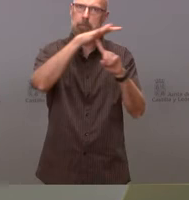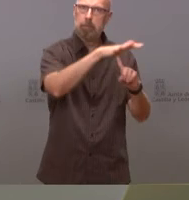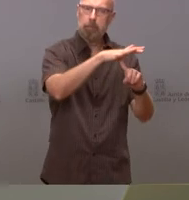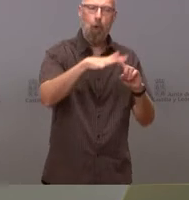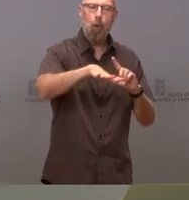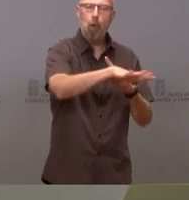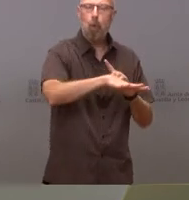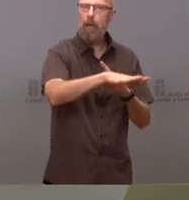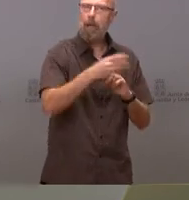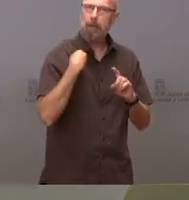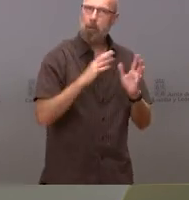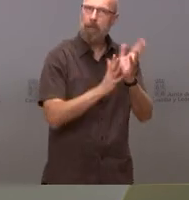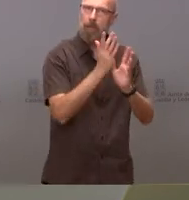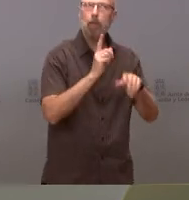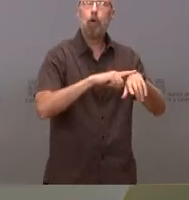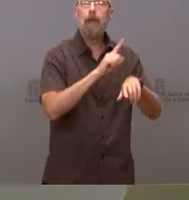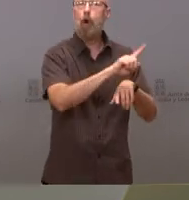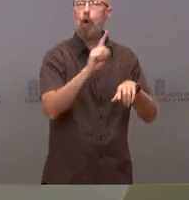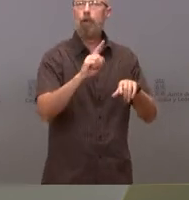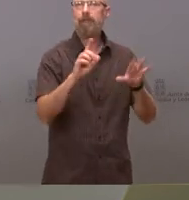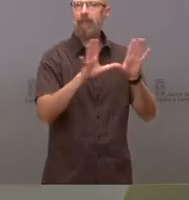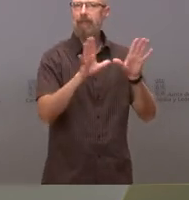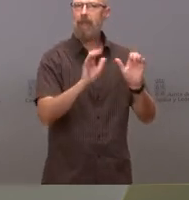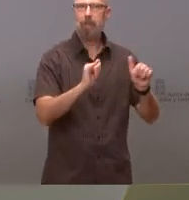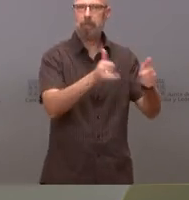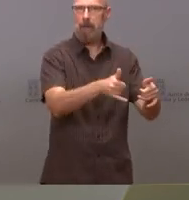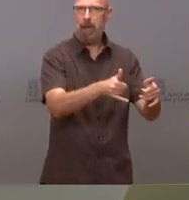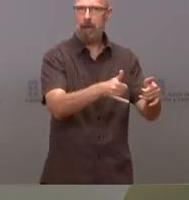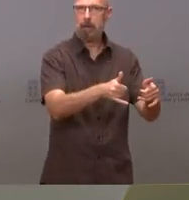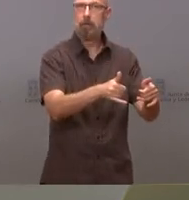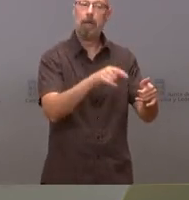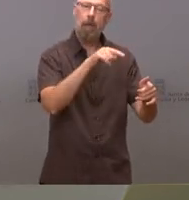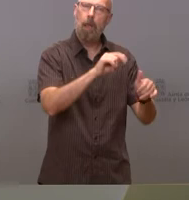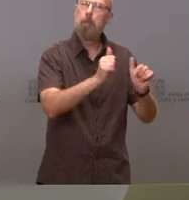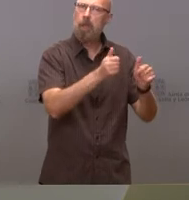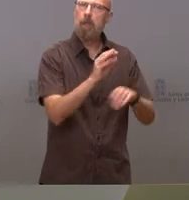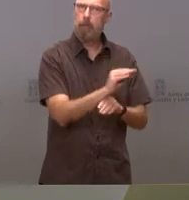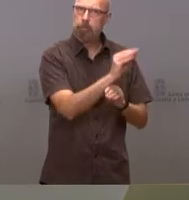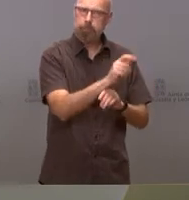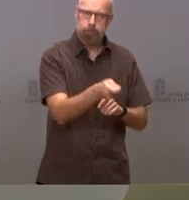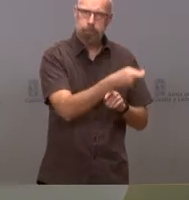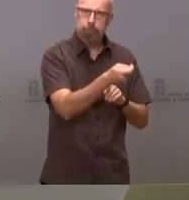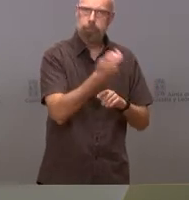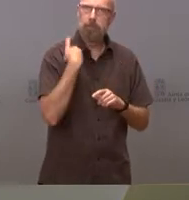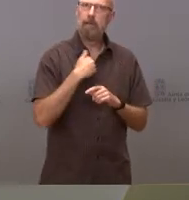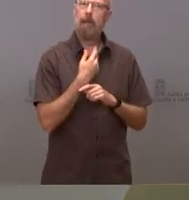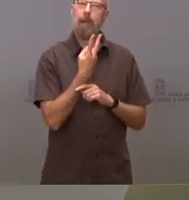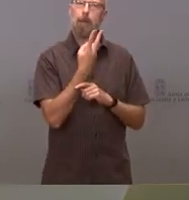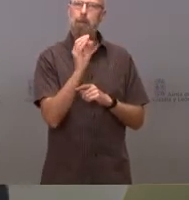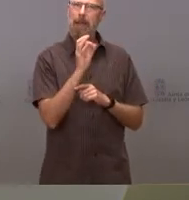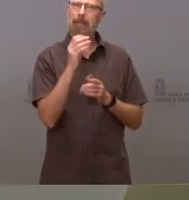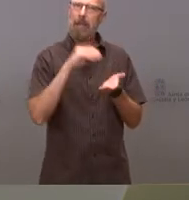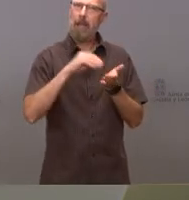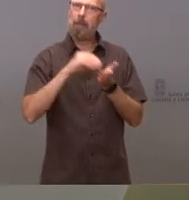las 11 y 10 y ahí se produce no solo la actuación ya de la cuadrilla sino hasta 20 descargas de agua del helicóptero